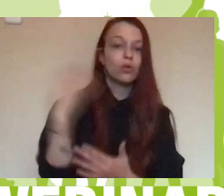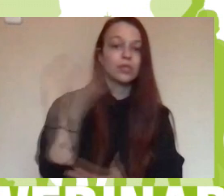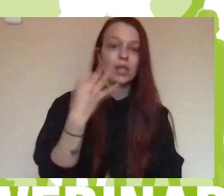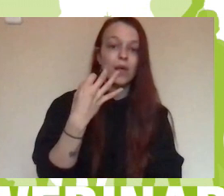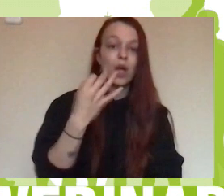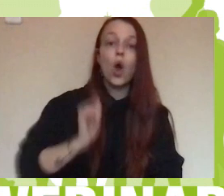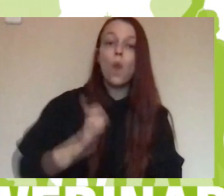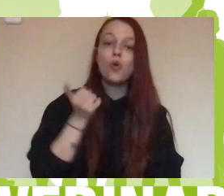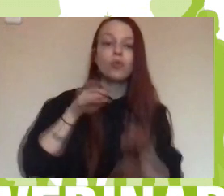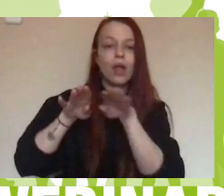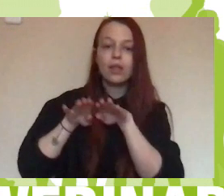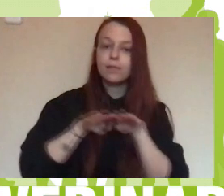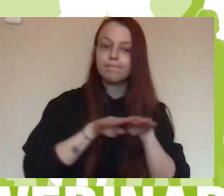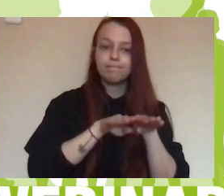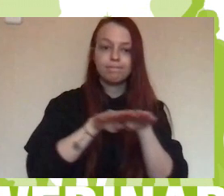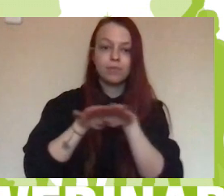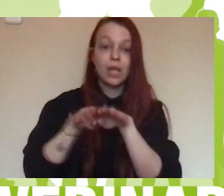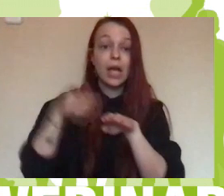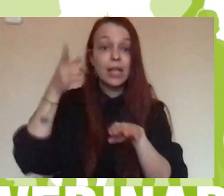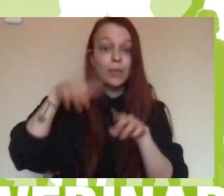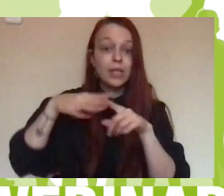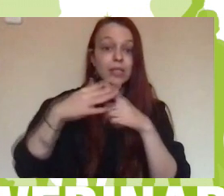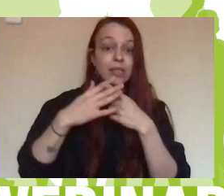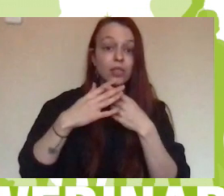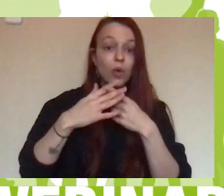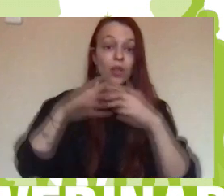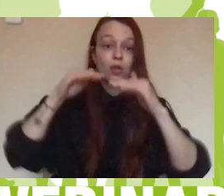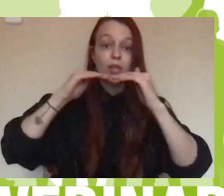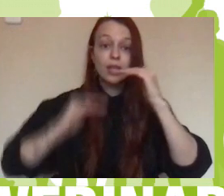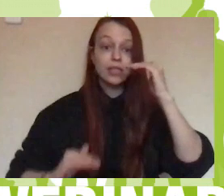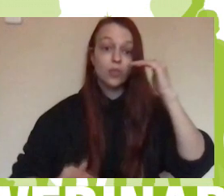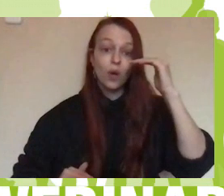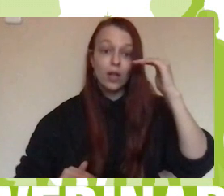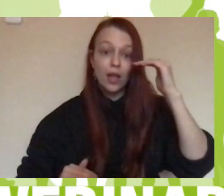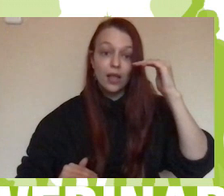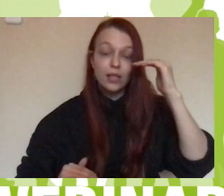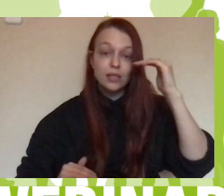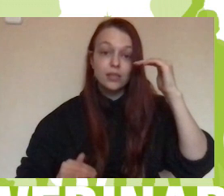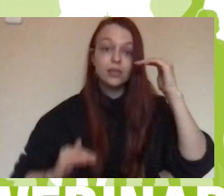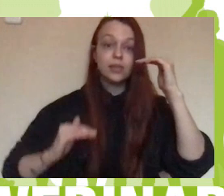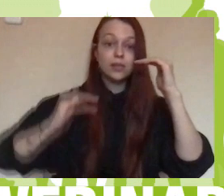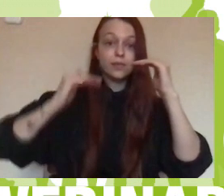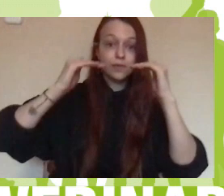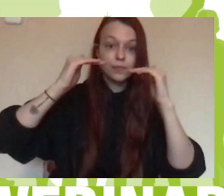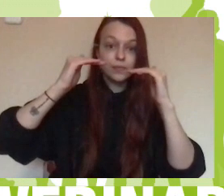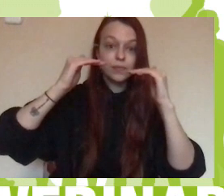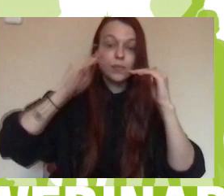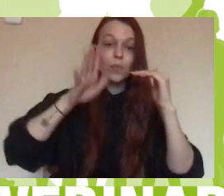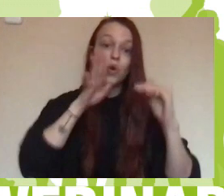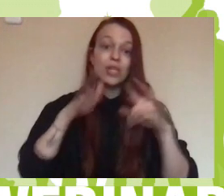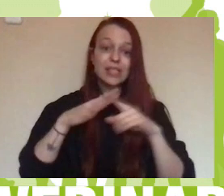otra parte, superar desigualdades que esa situación socioeconómica que tenían nuestras familias les traían implícita.